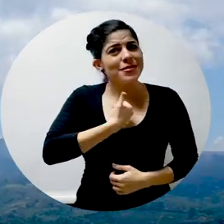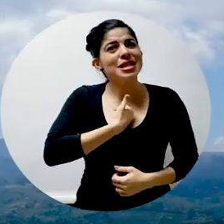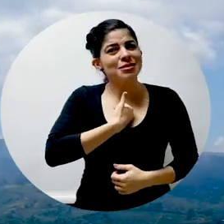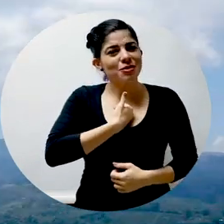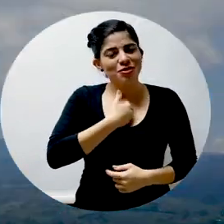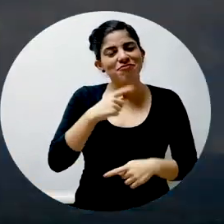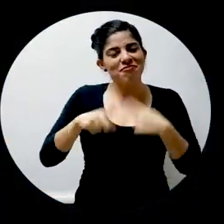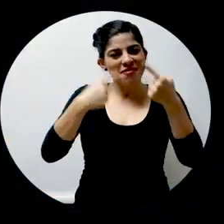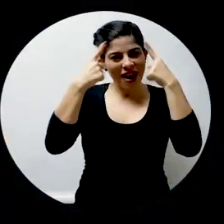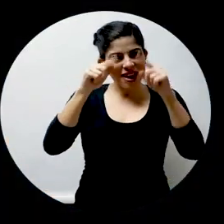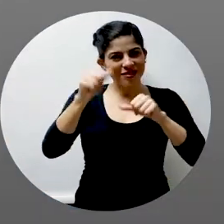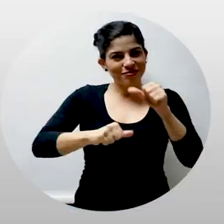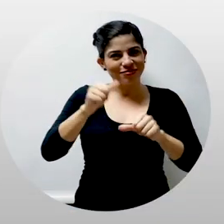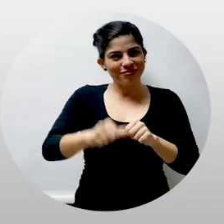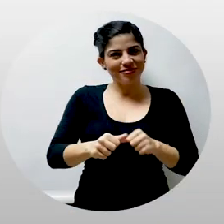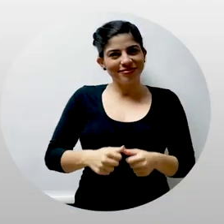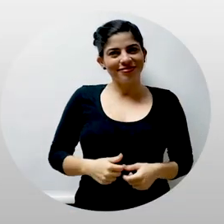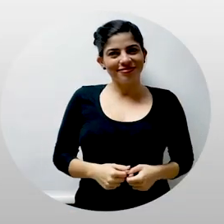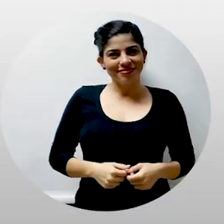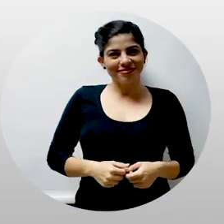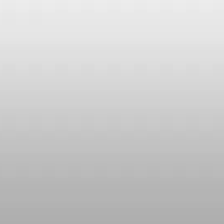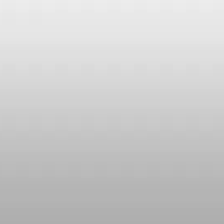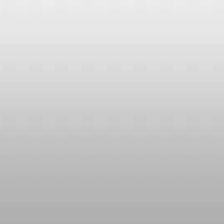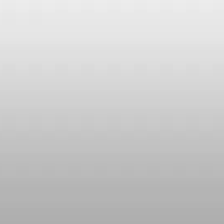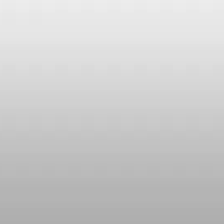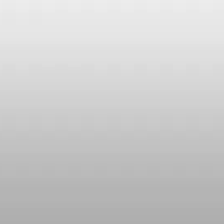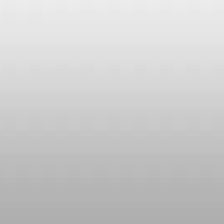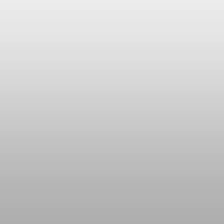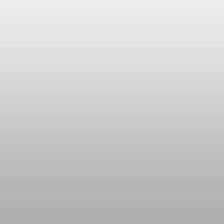mejor de nosotros mismos, saldremos adelante.